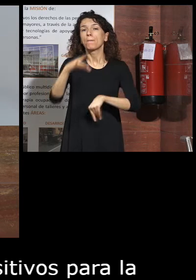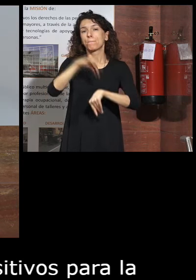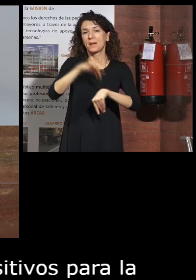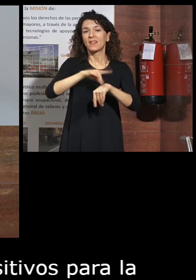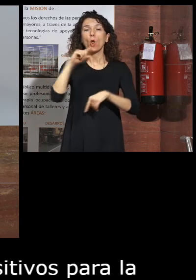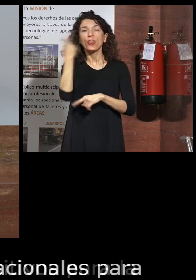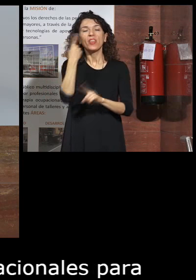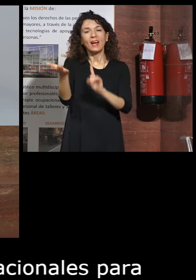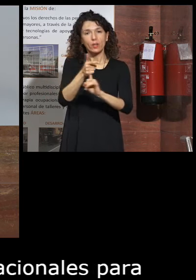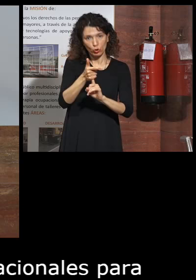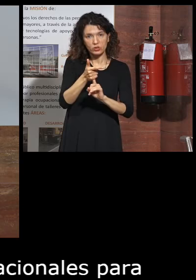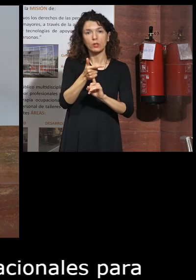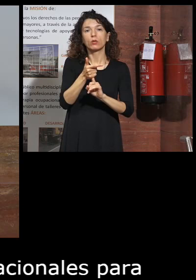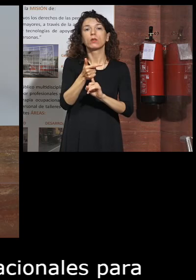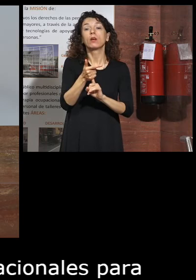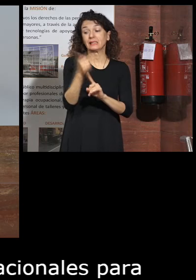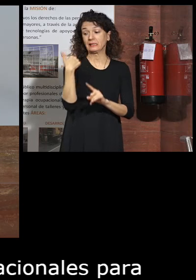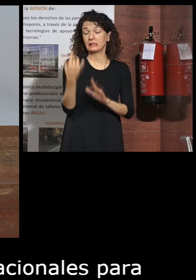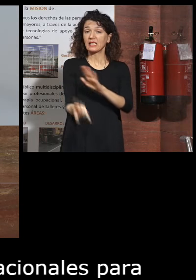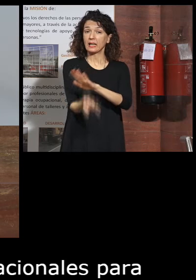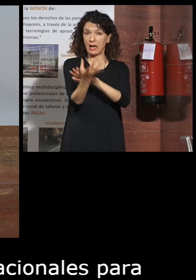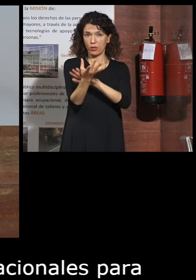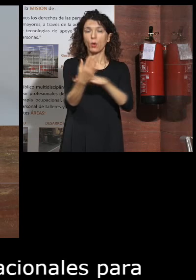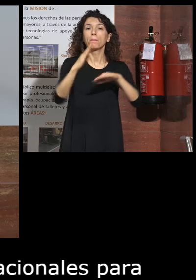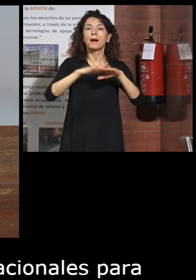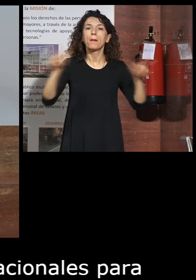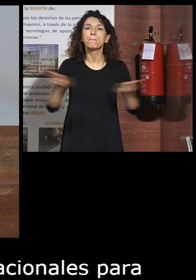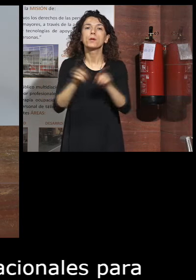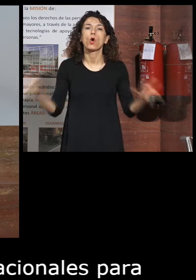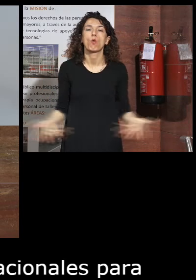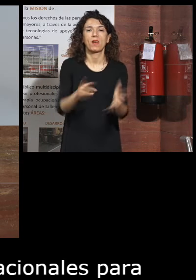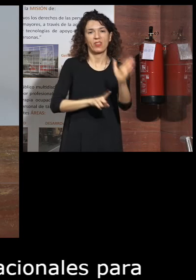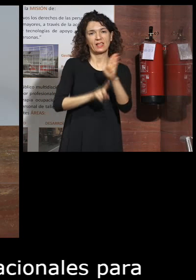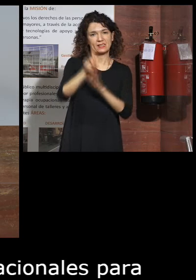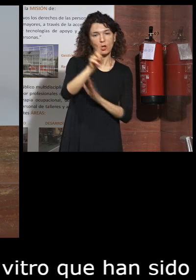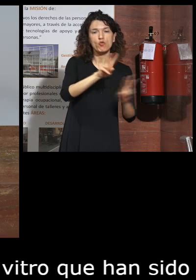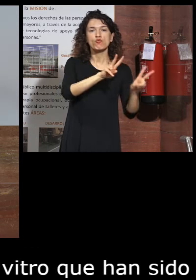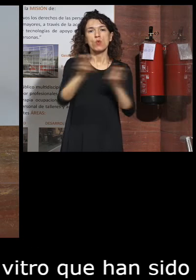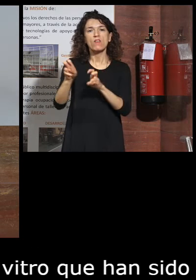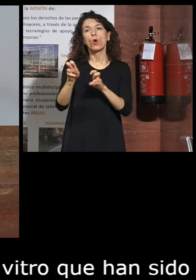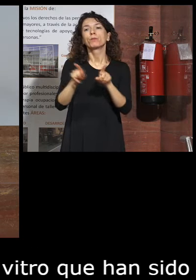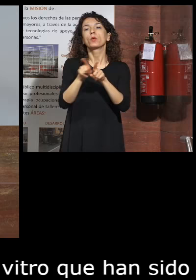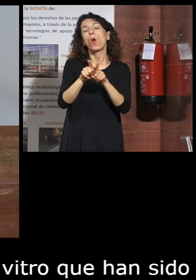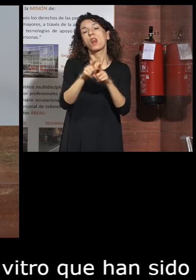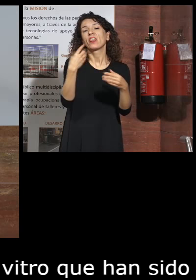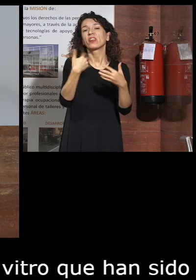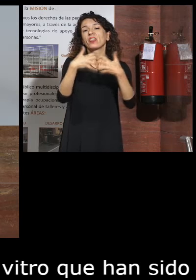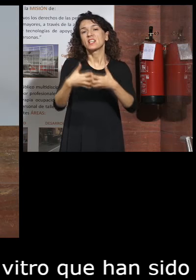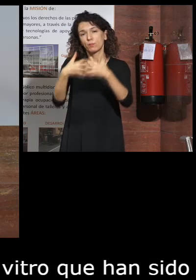diagnósticos in vitro que han sido creadas para promover el desarrollo de nuevos dispositivos médicos,